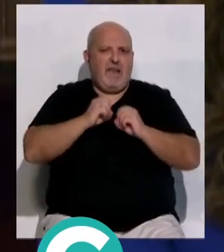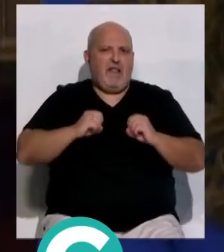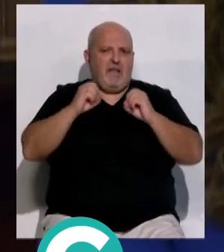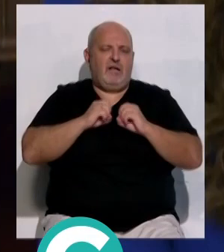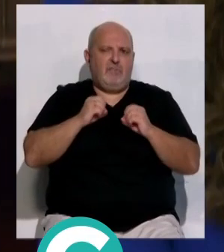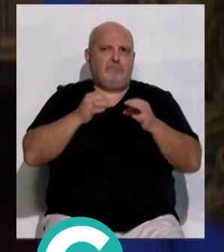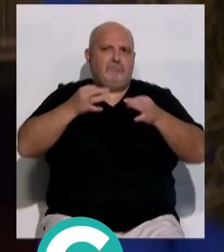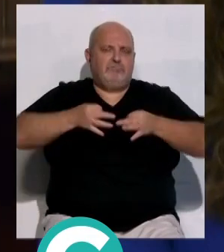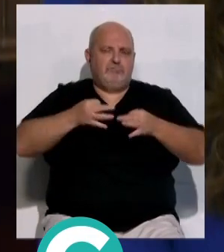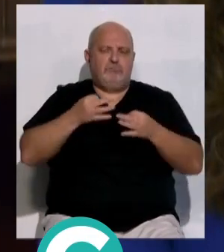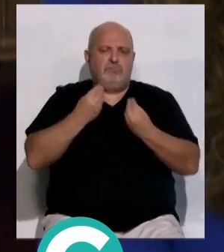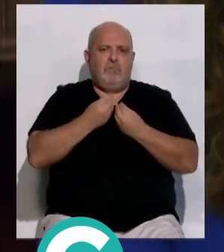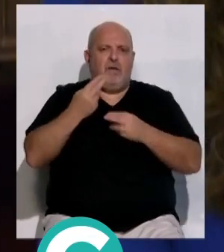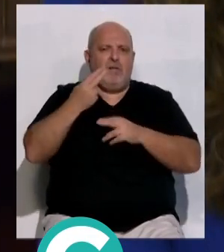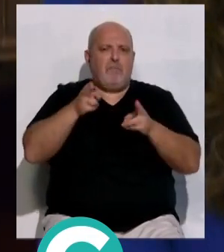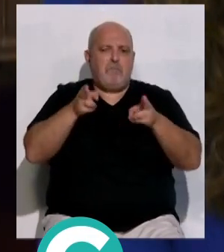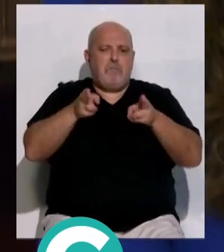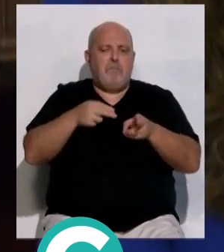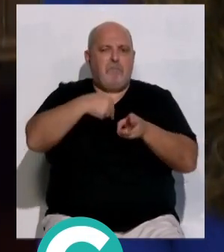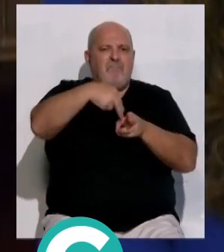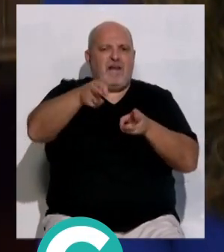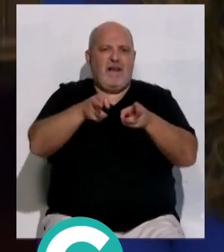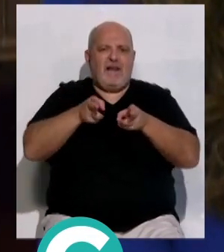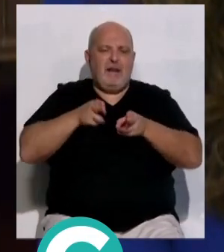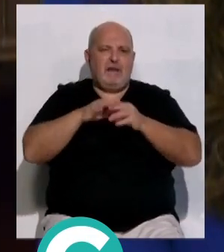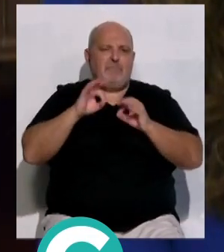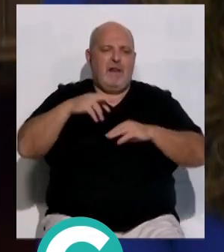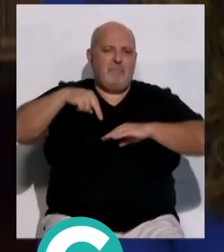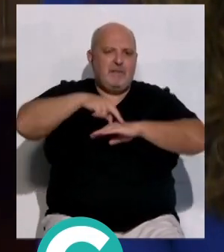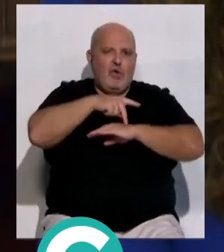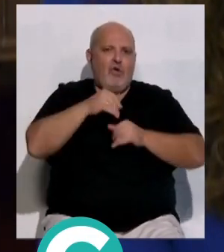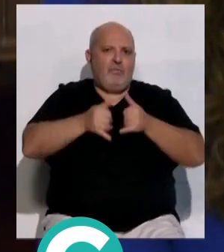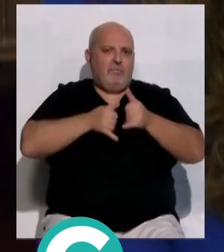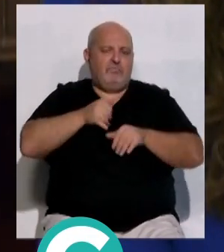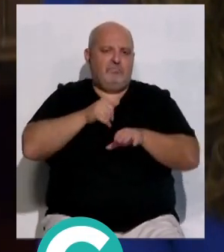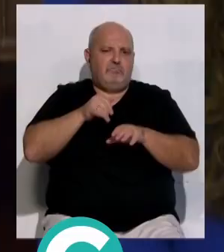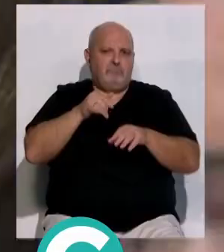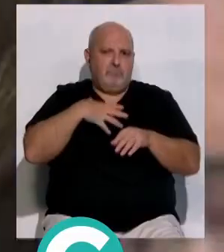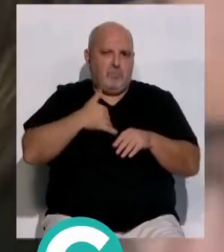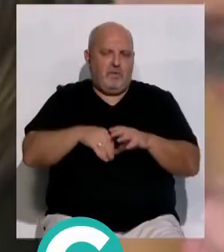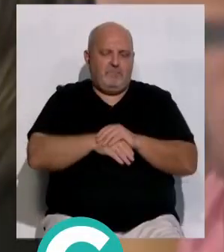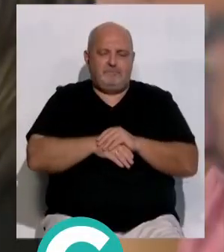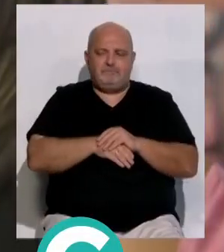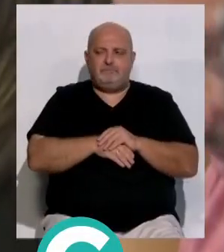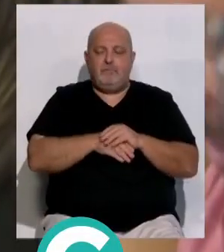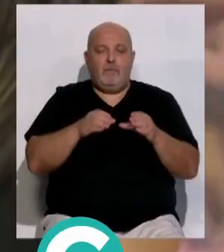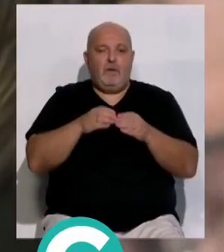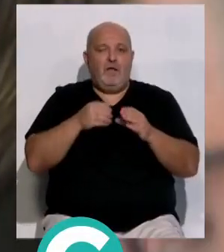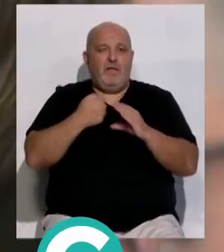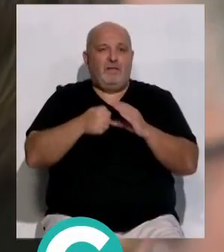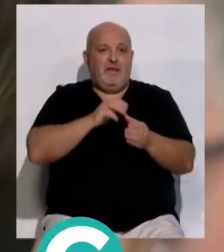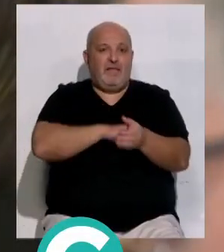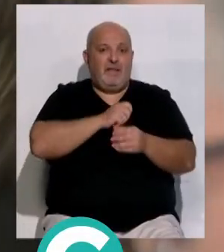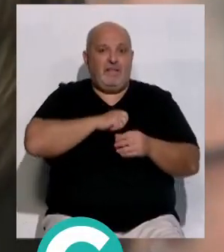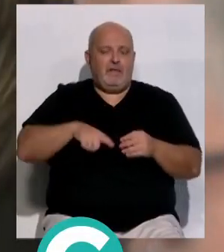con unas barreras a ciclistas y peatones que quieran transitar por esa vía. Desde el Grupo de Adelante